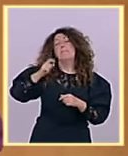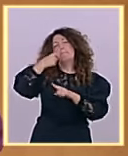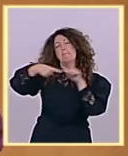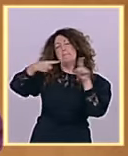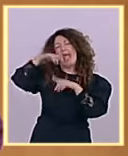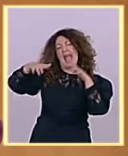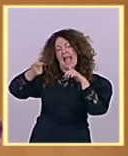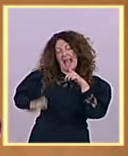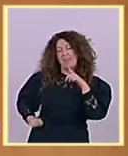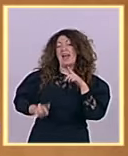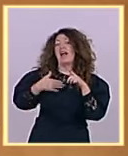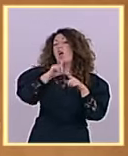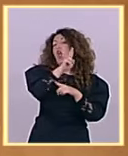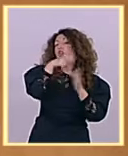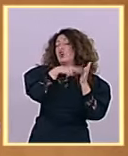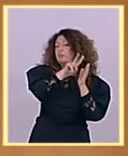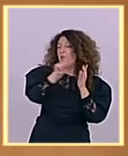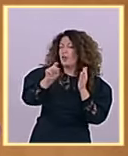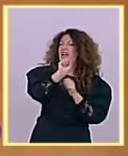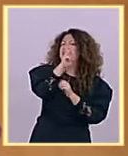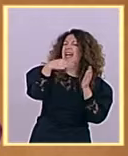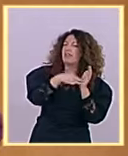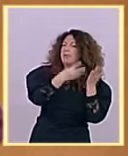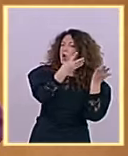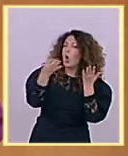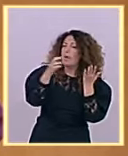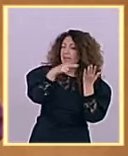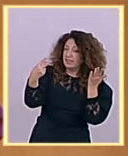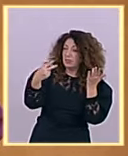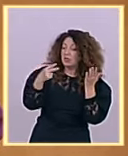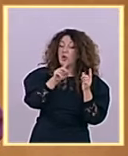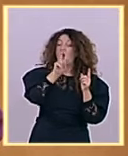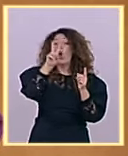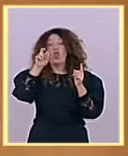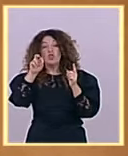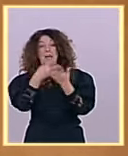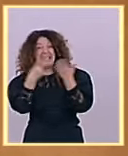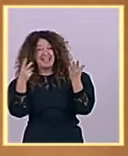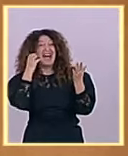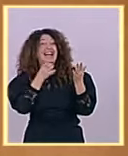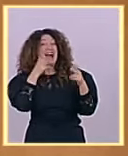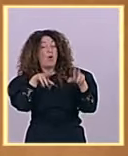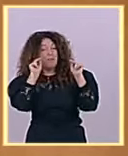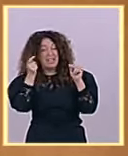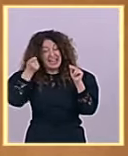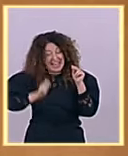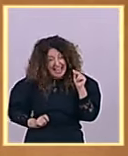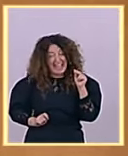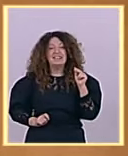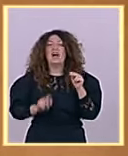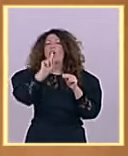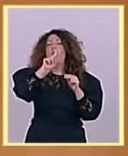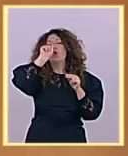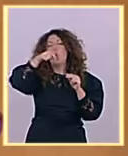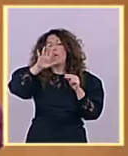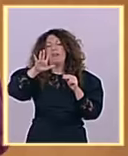año 17 del señor Rajoy la renta fue un 1,5% menos con el gobierno de